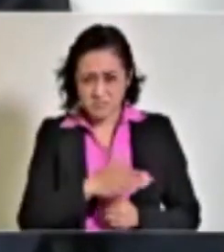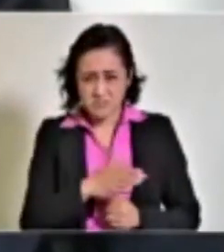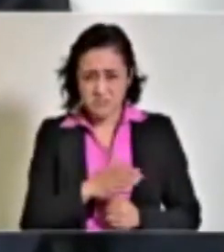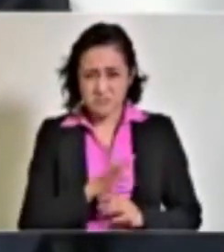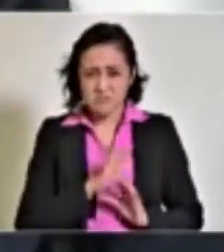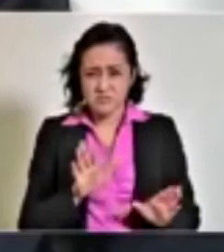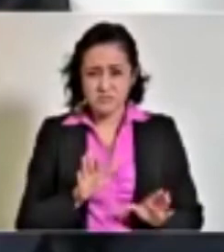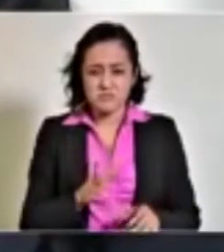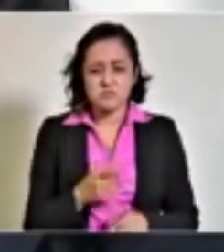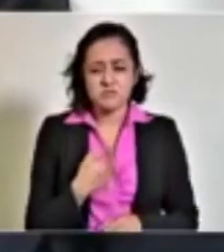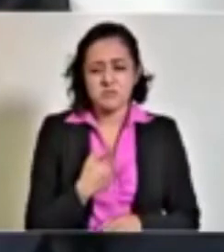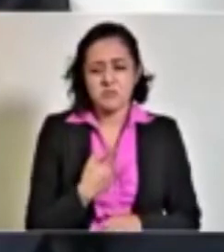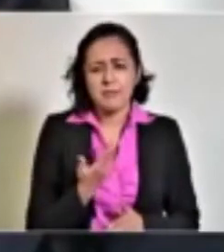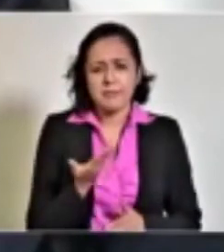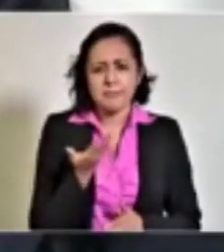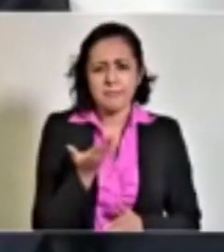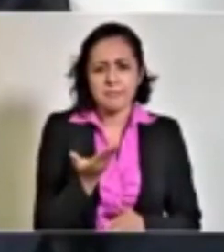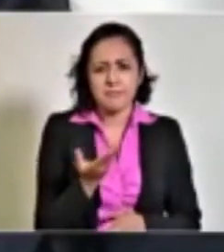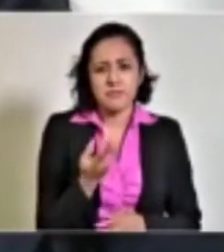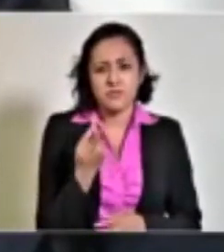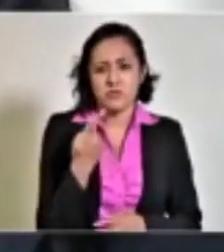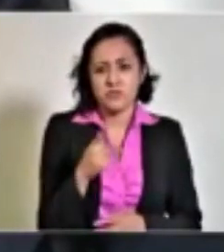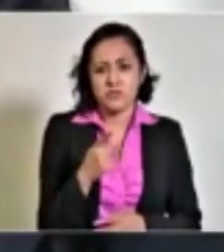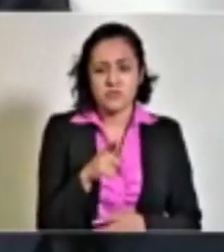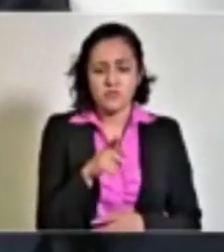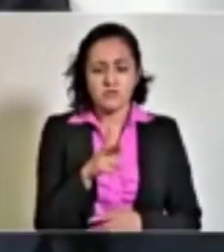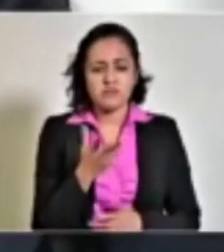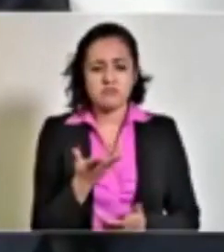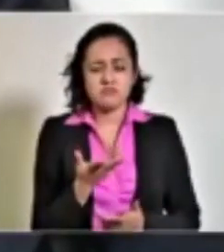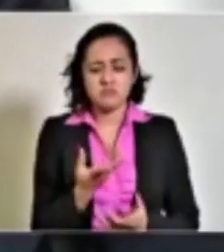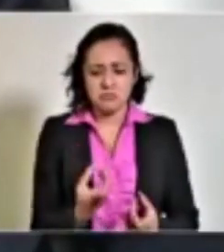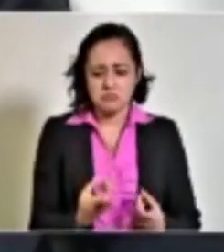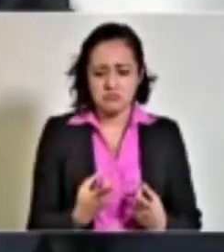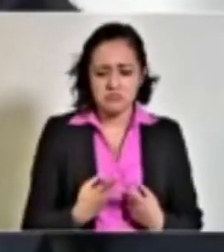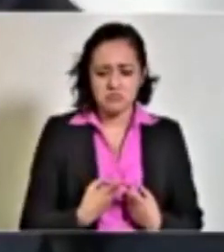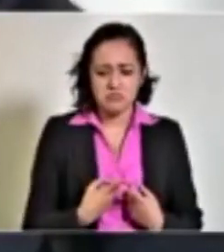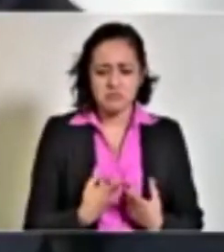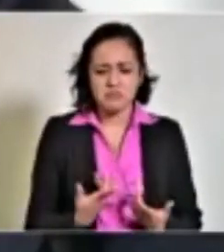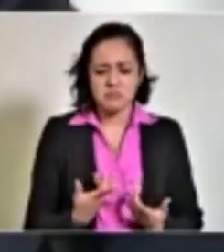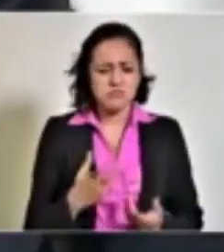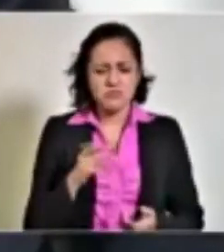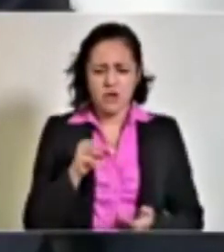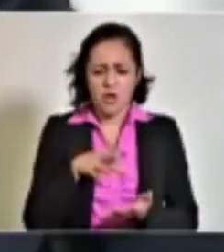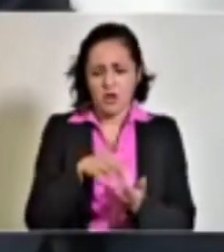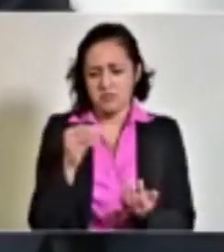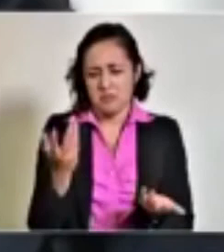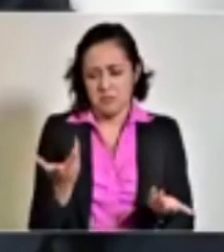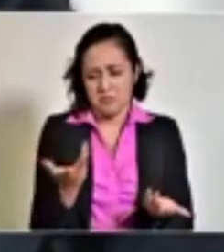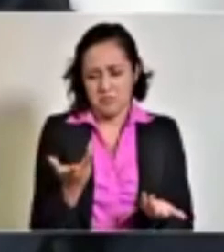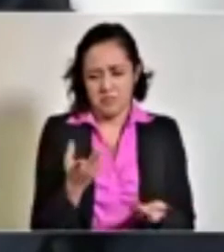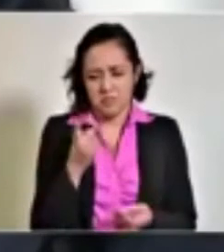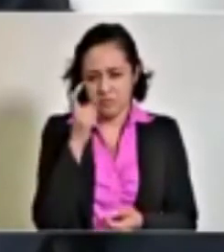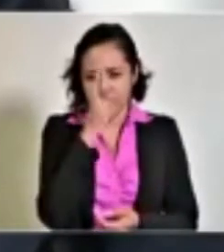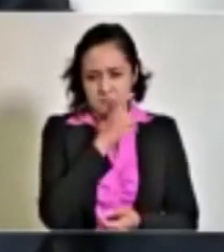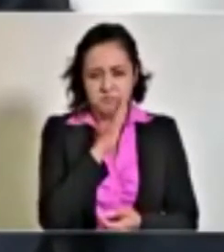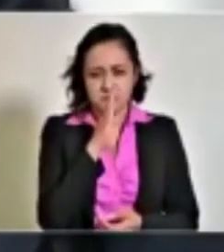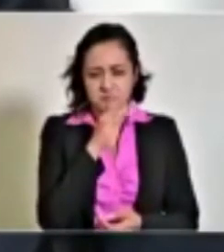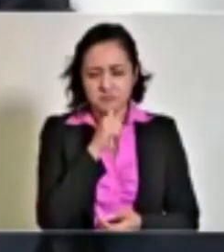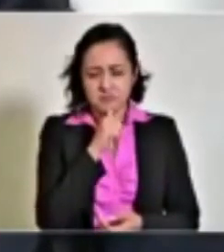Así es que yo te pediría que me dieras, no la copia porque eso sería muy difícil,